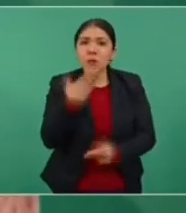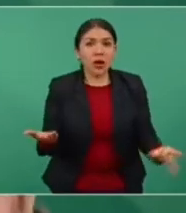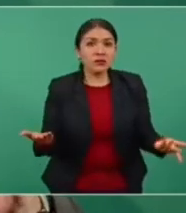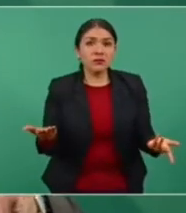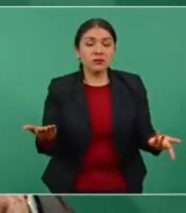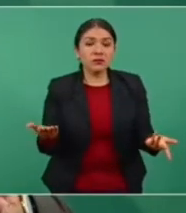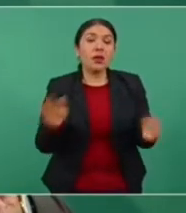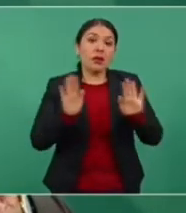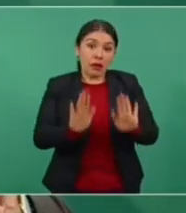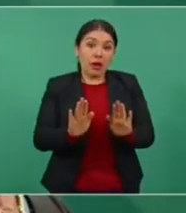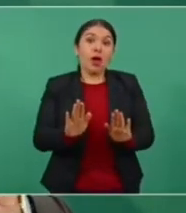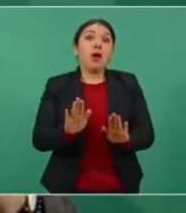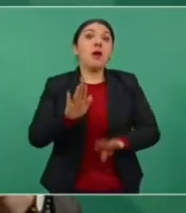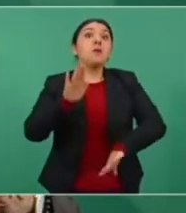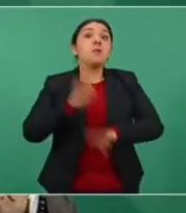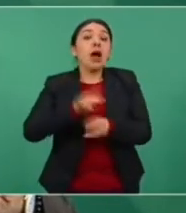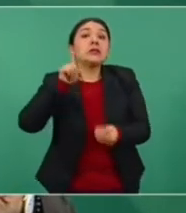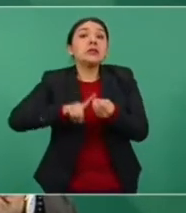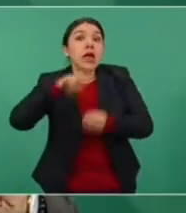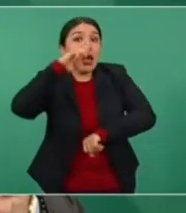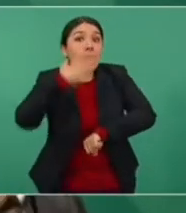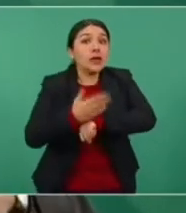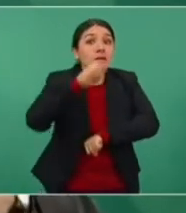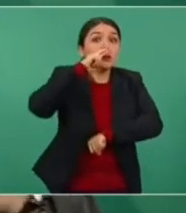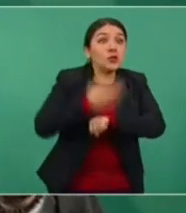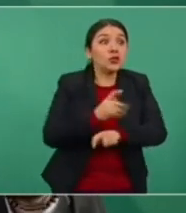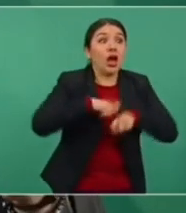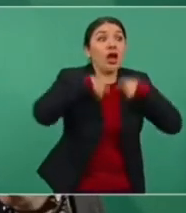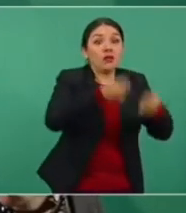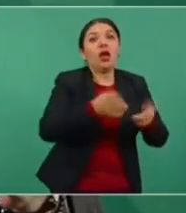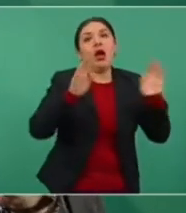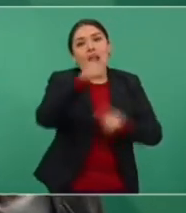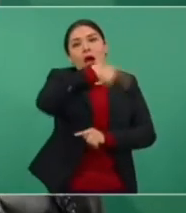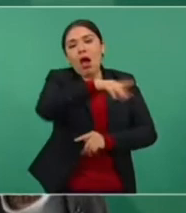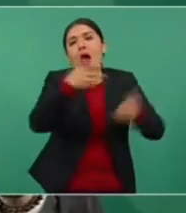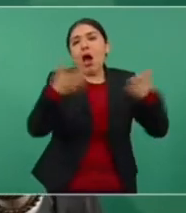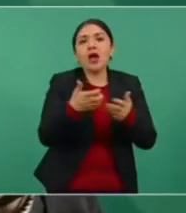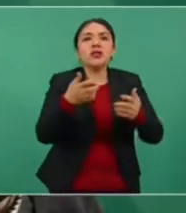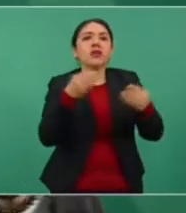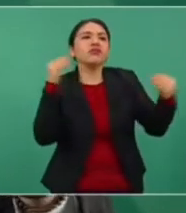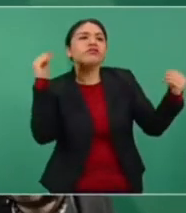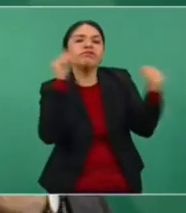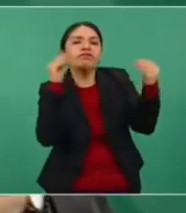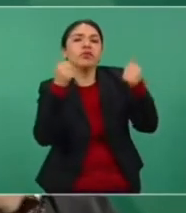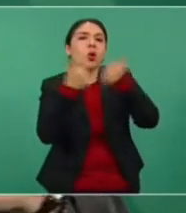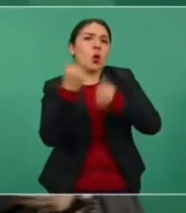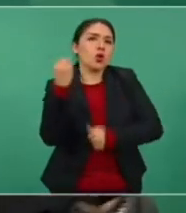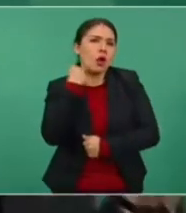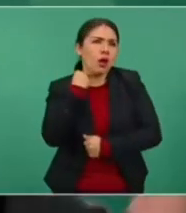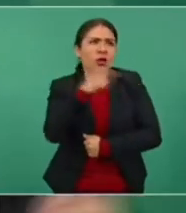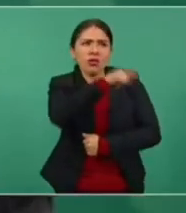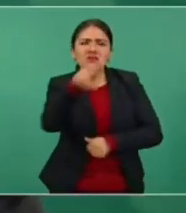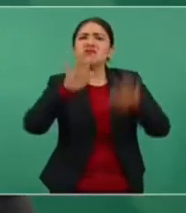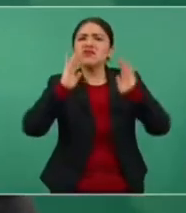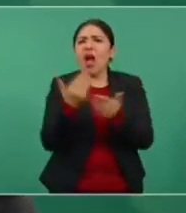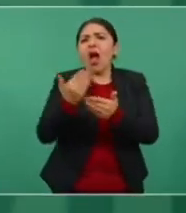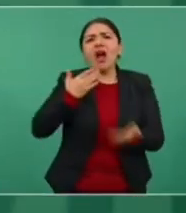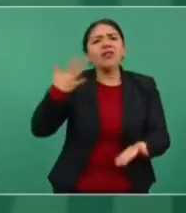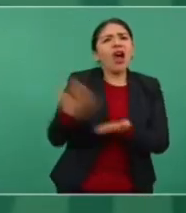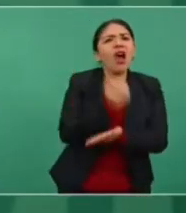Ahora, ya los imputados, si es el caso, seguramente presentarán sus defensas y como ya le dije, muchos de ellos ya ganaron los juicios.